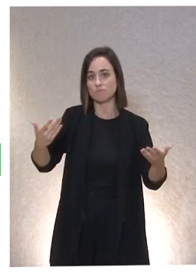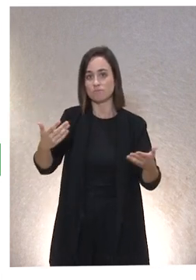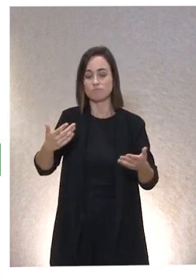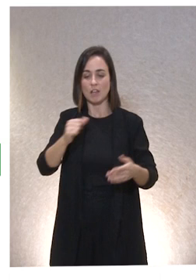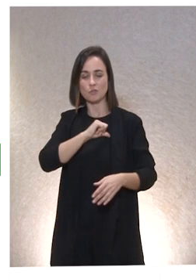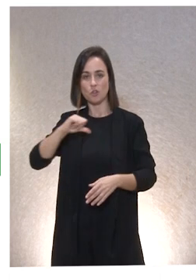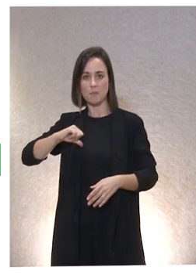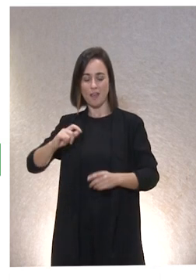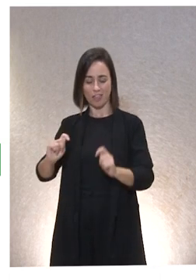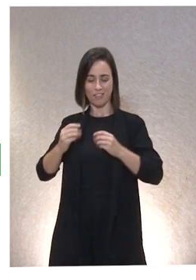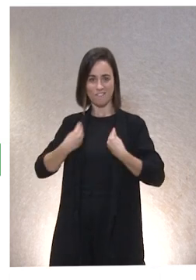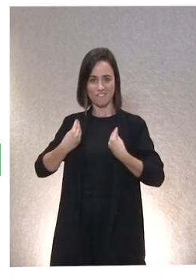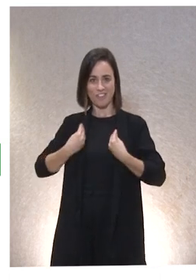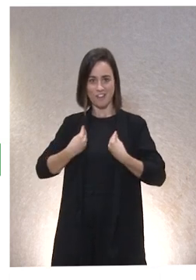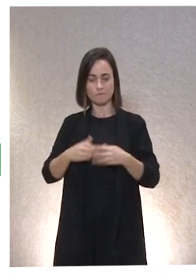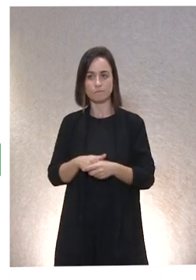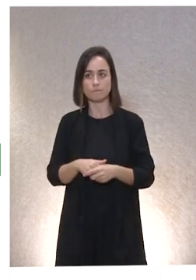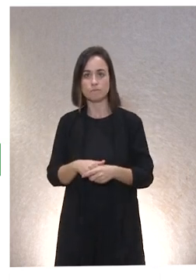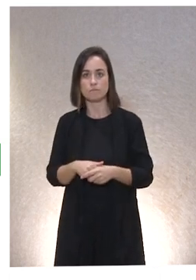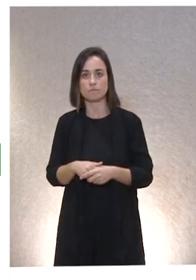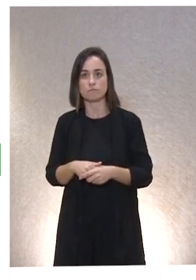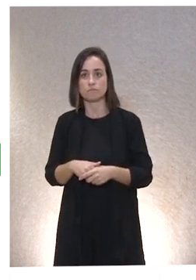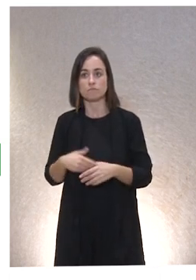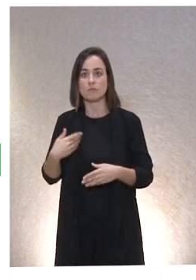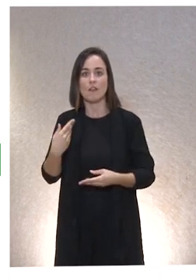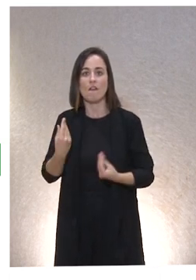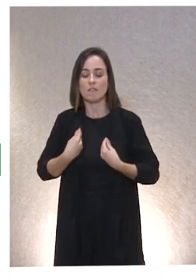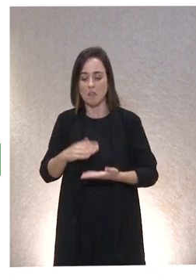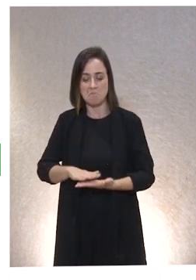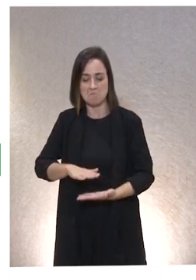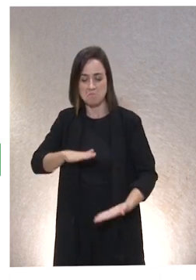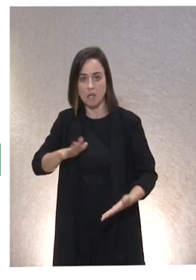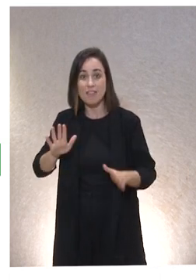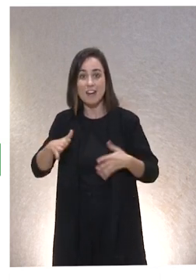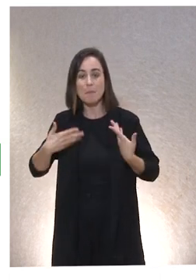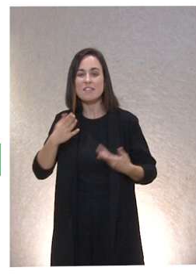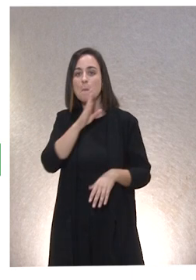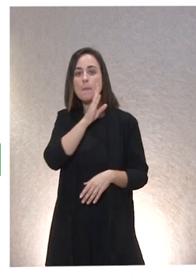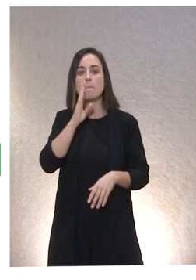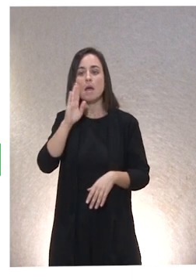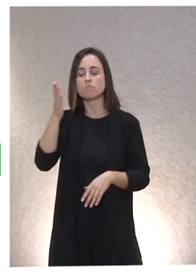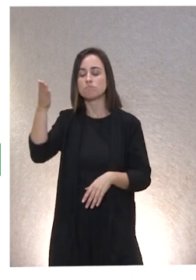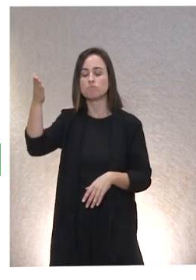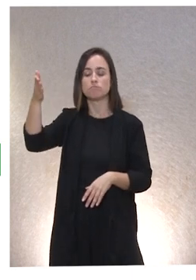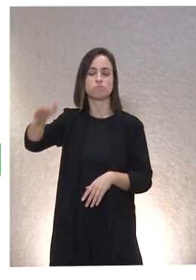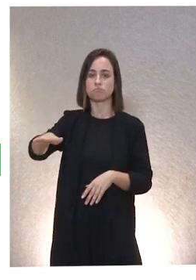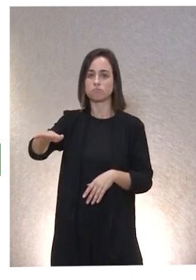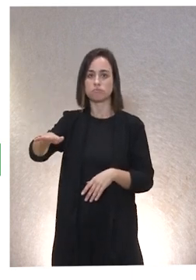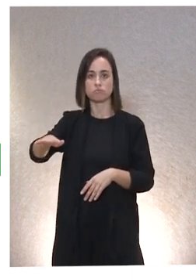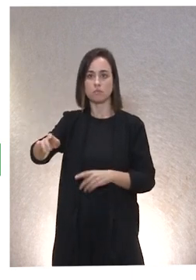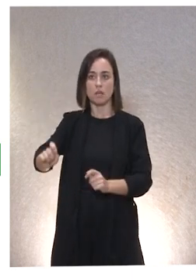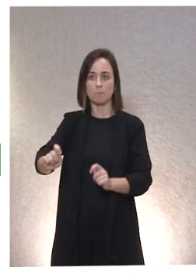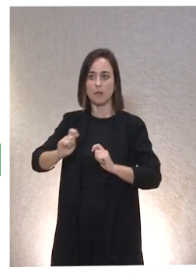autonomía de vida. De repente, se le muere la madre a la persona y entra en una crisis que le